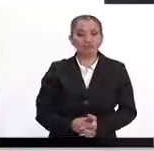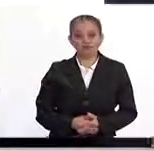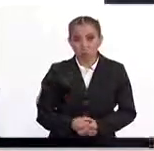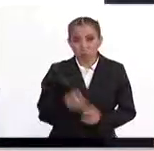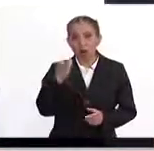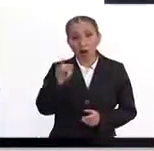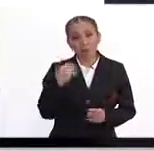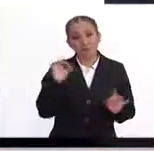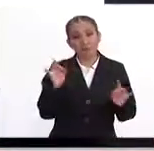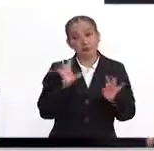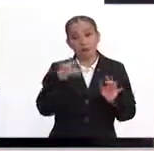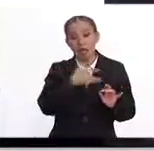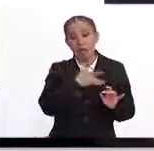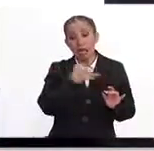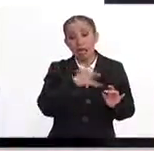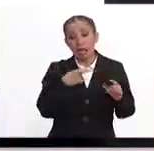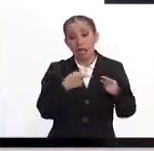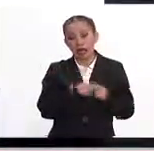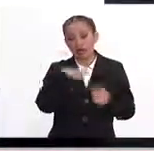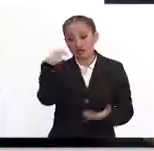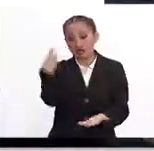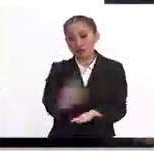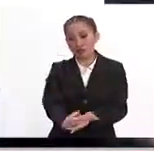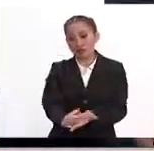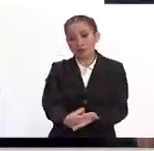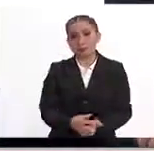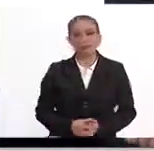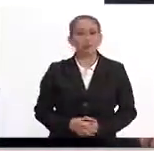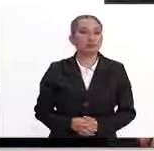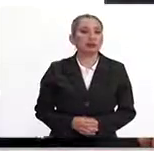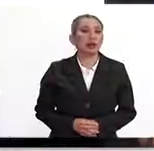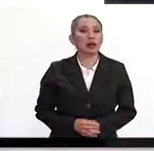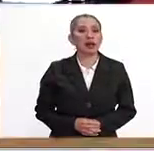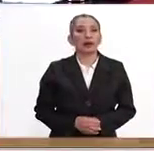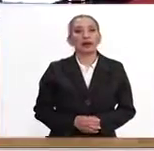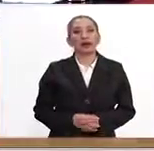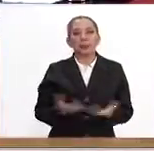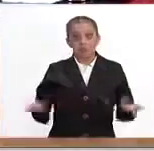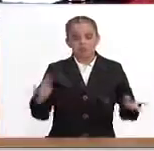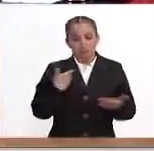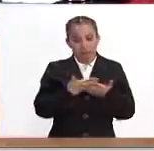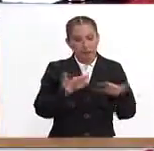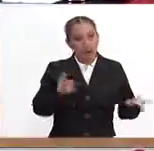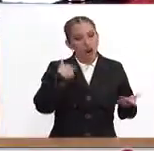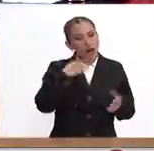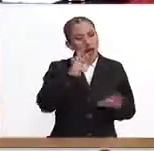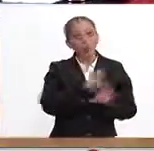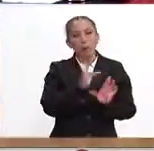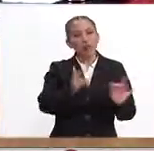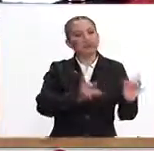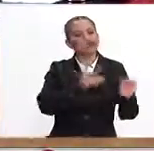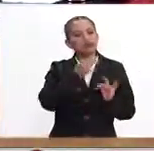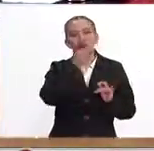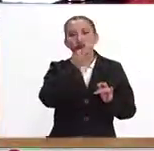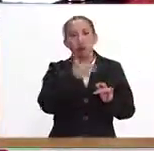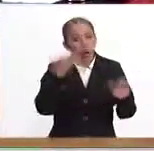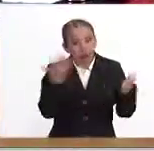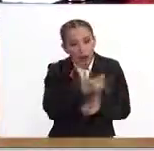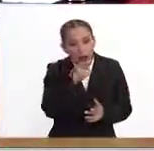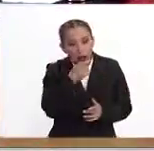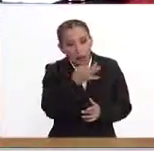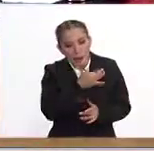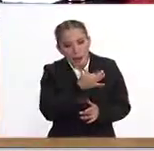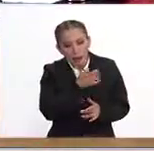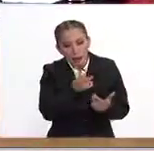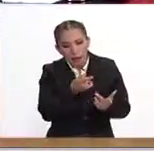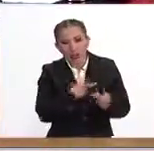la probabilidad de un infarto y de caer en un paro cardíaco. Ahora, ¿cuáles son estas señales, estos avisos que nos están